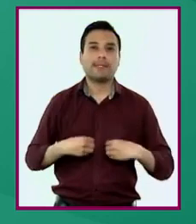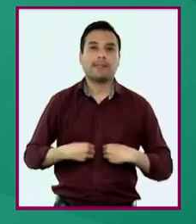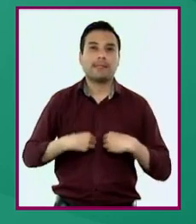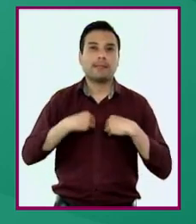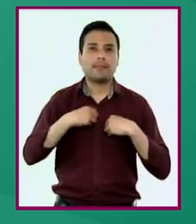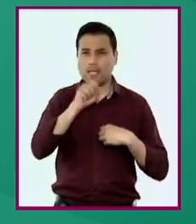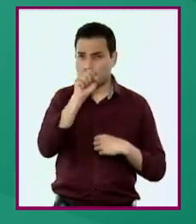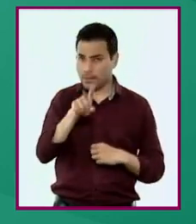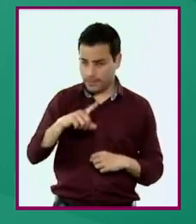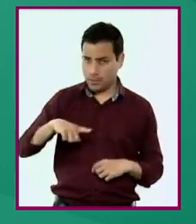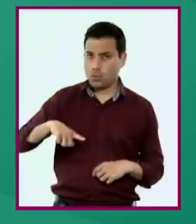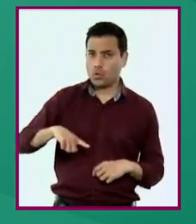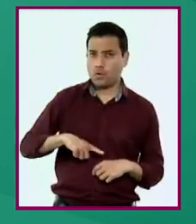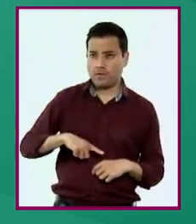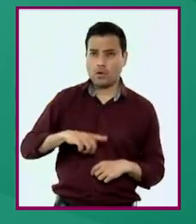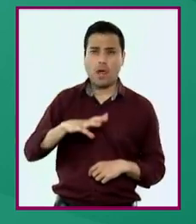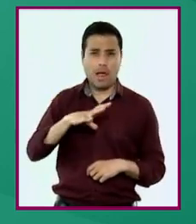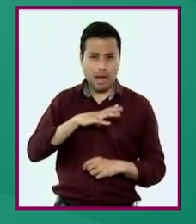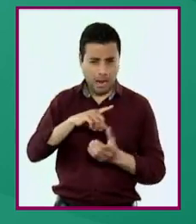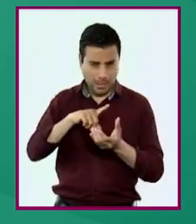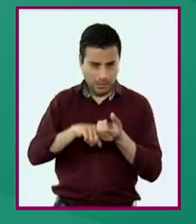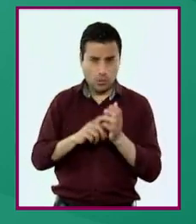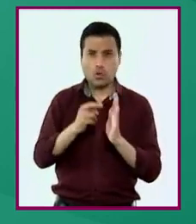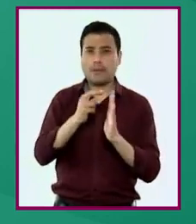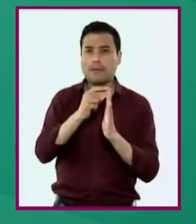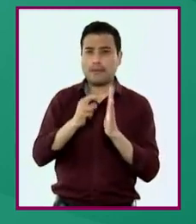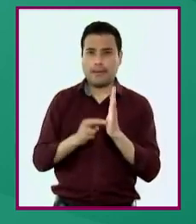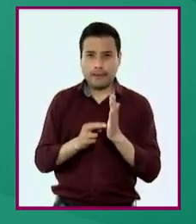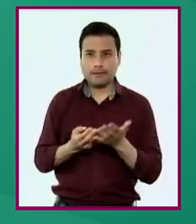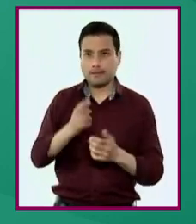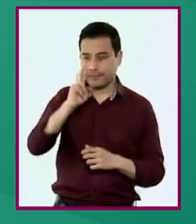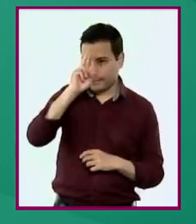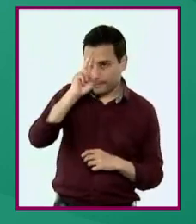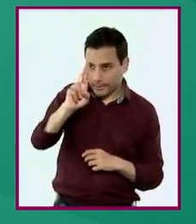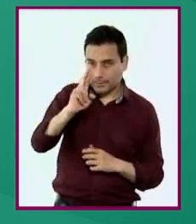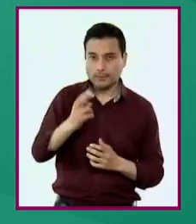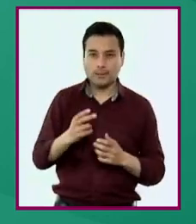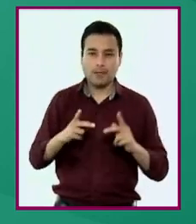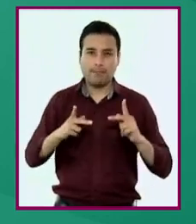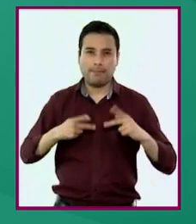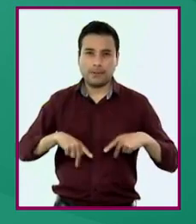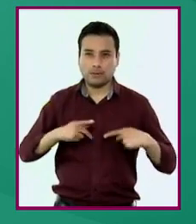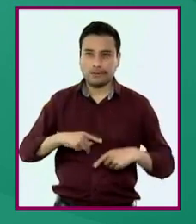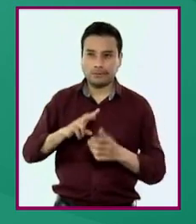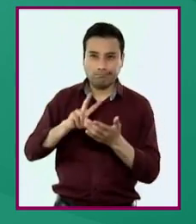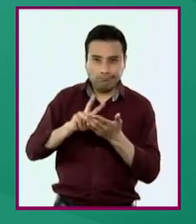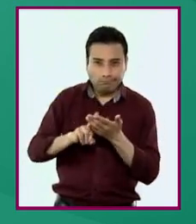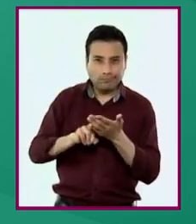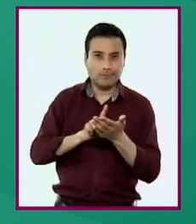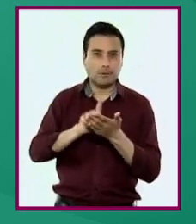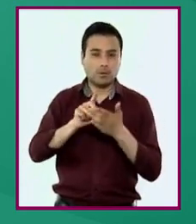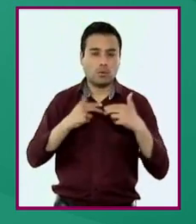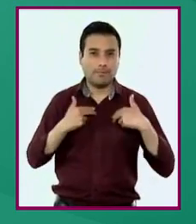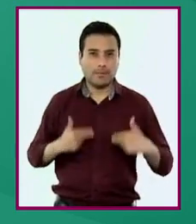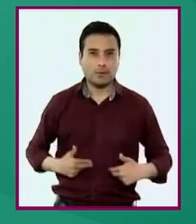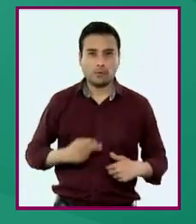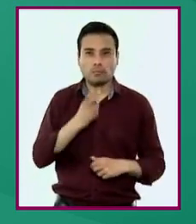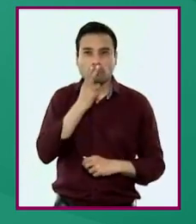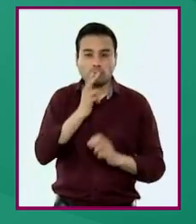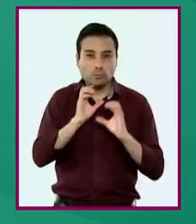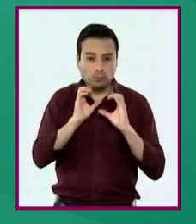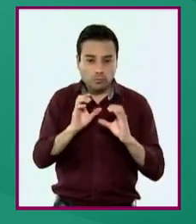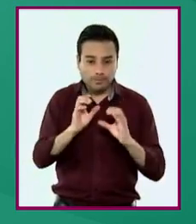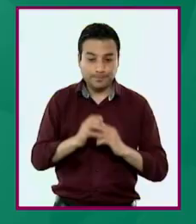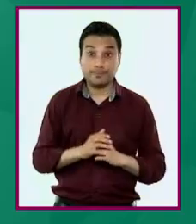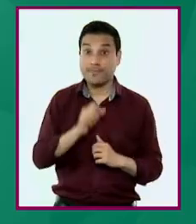gobierno, que por una parte se sustenta en principios éticos basados en el respeto y la dignidad y los derechos